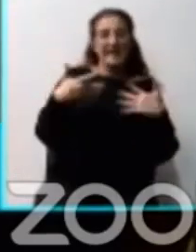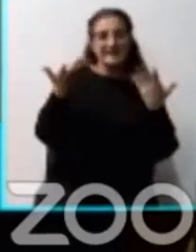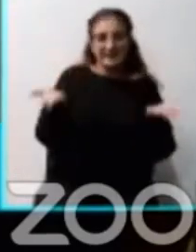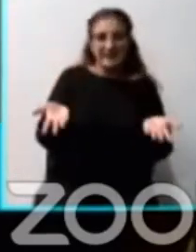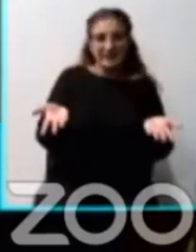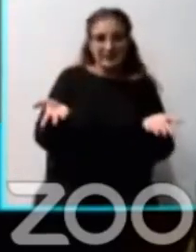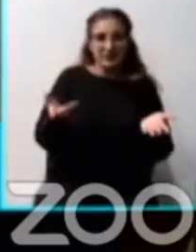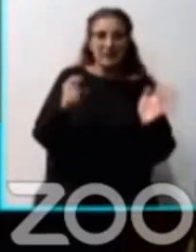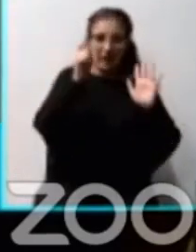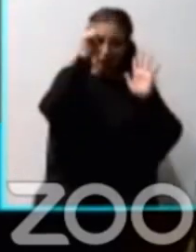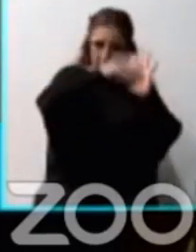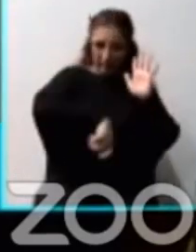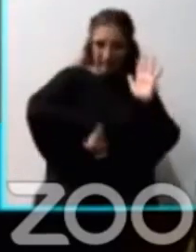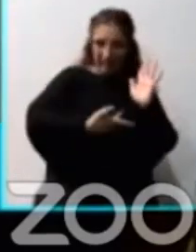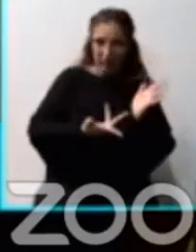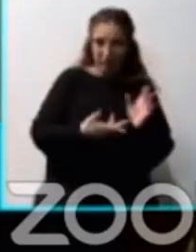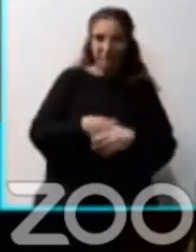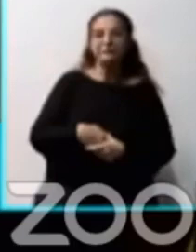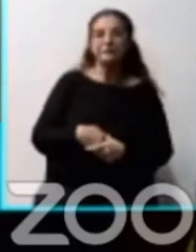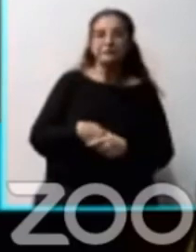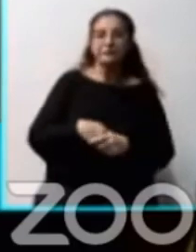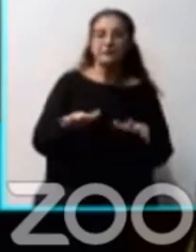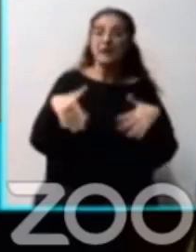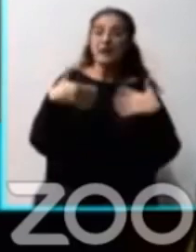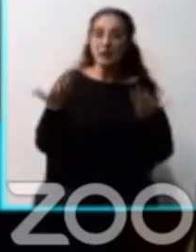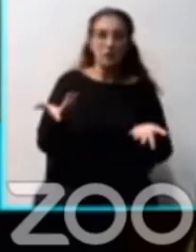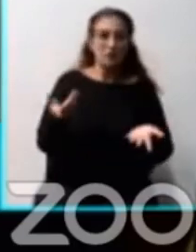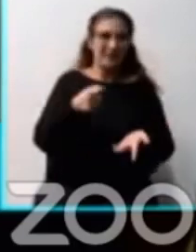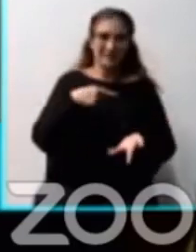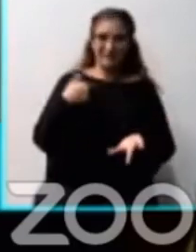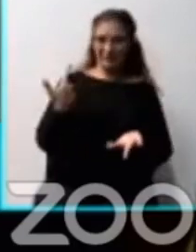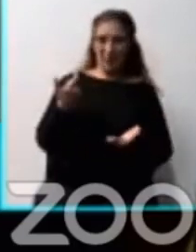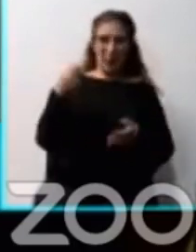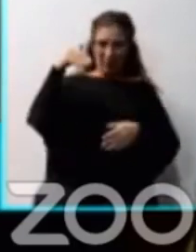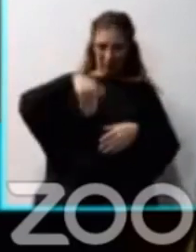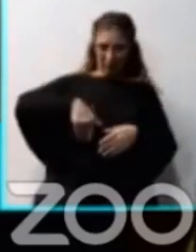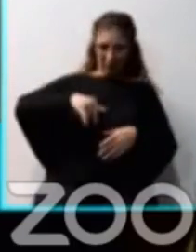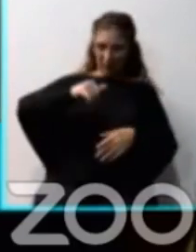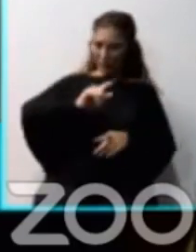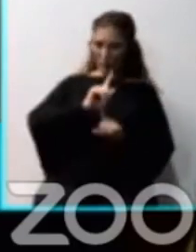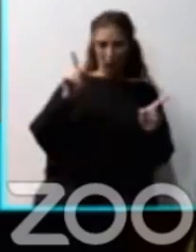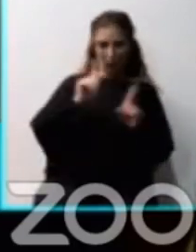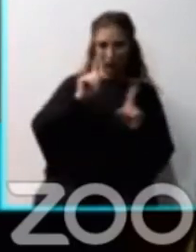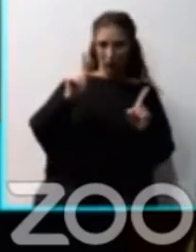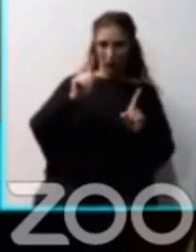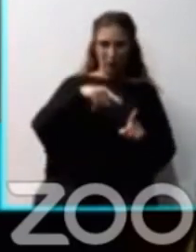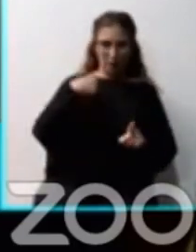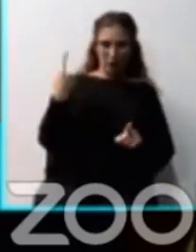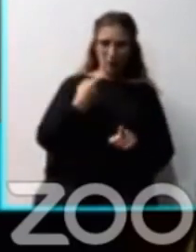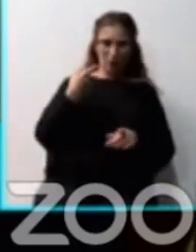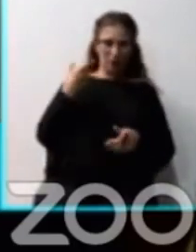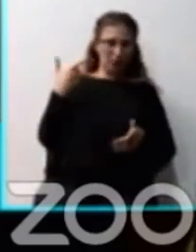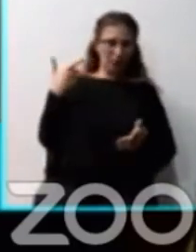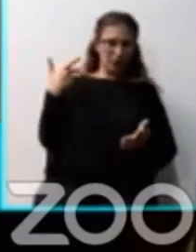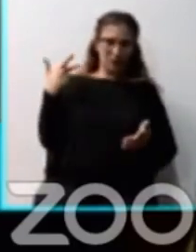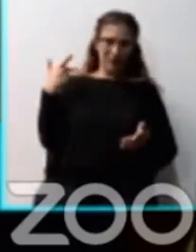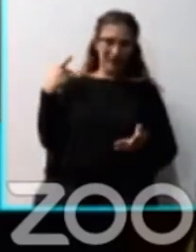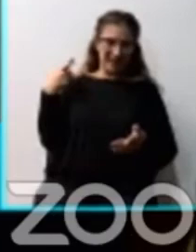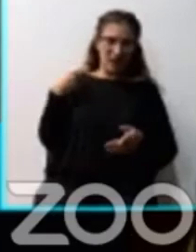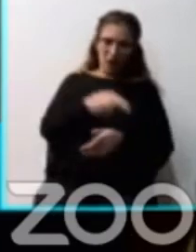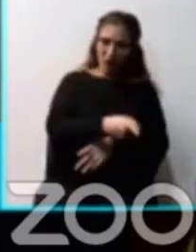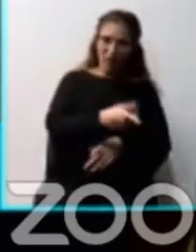es este convenio urbanístico. Entonces, no cuenten con nosotros. Nosotros estamos hasta el final contra la especulación